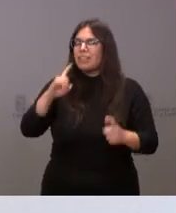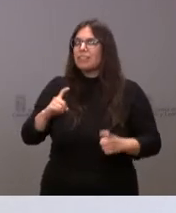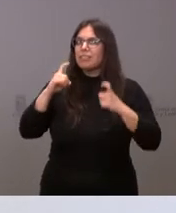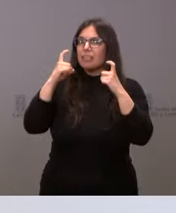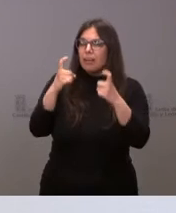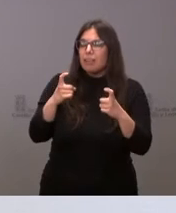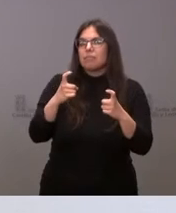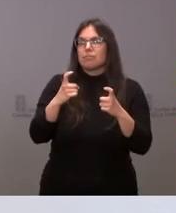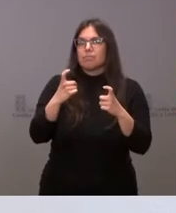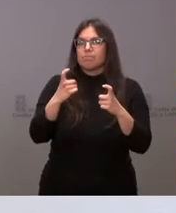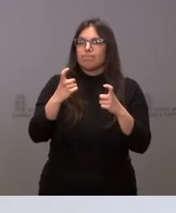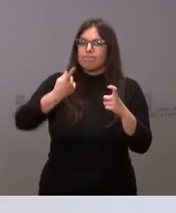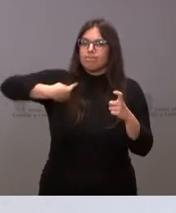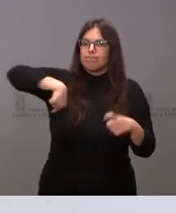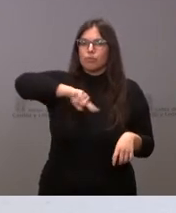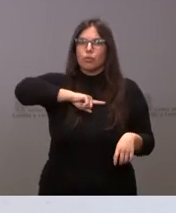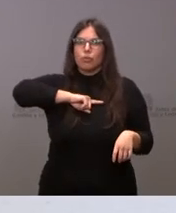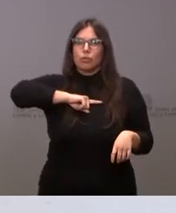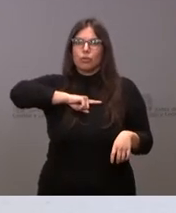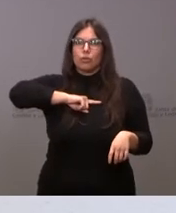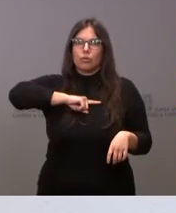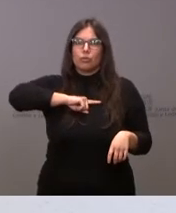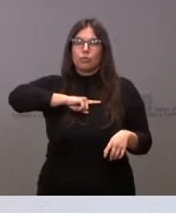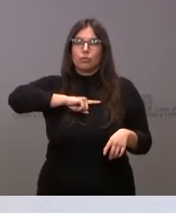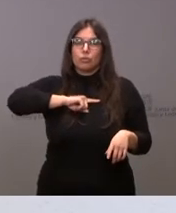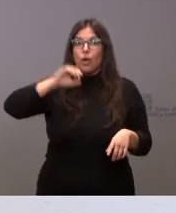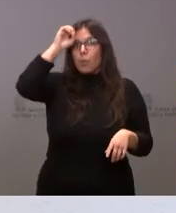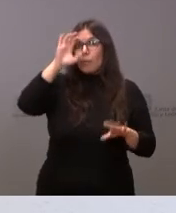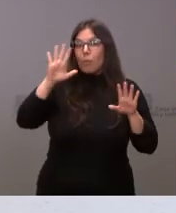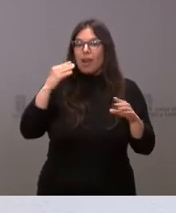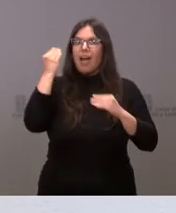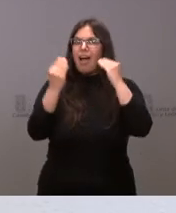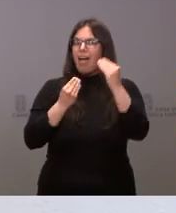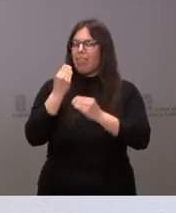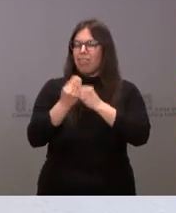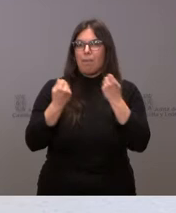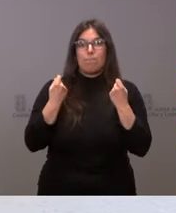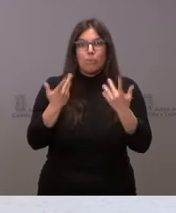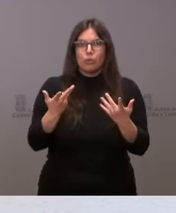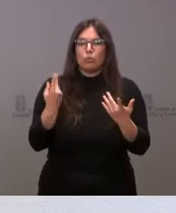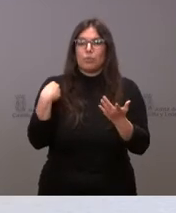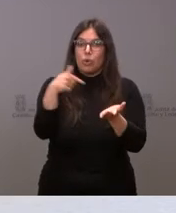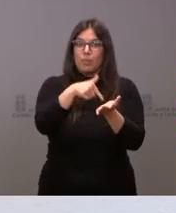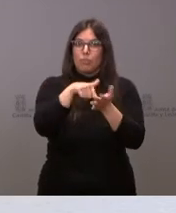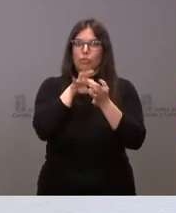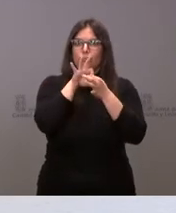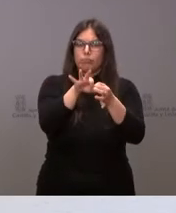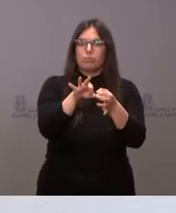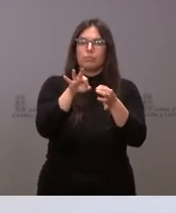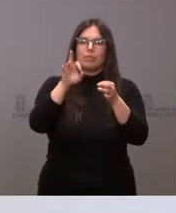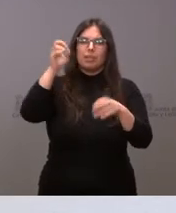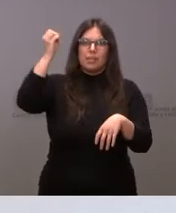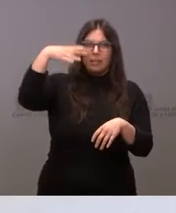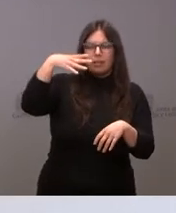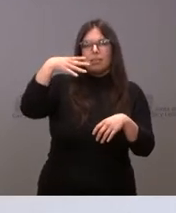nuestra opinión es que se haga cuanto antes de seguir bajando los impuestos que afectan a la